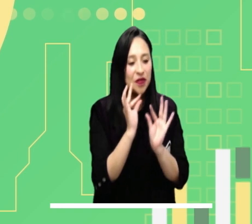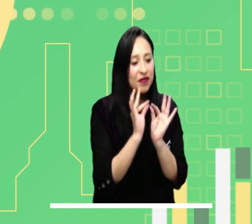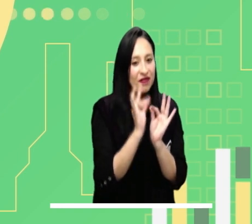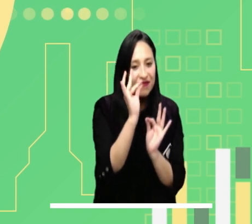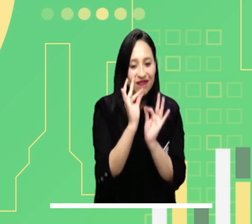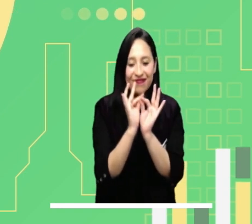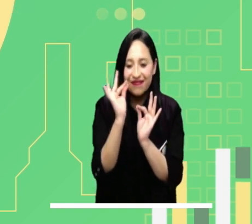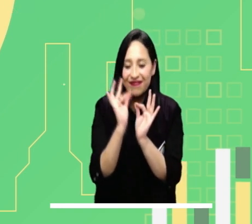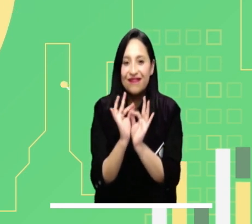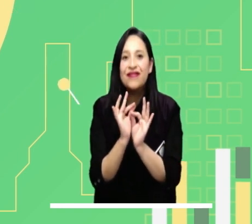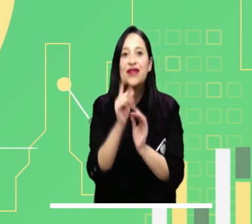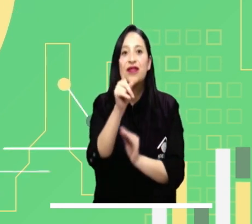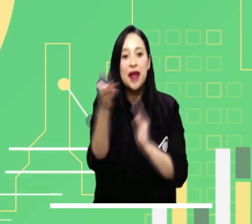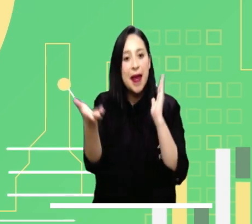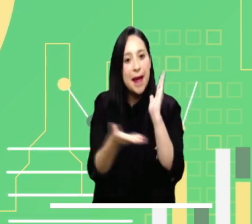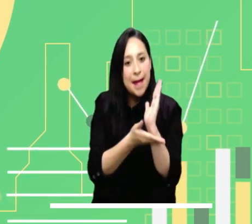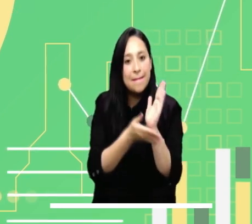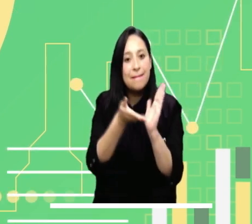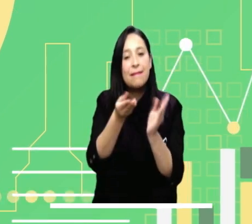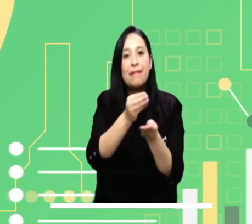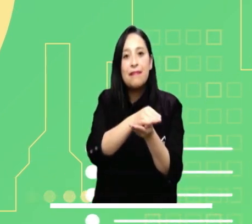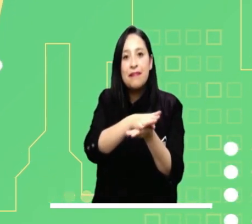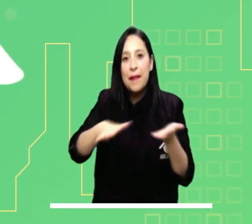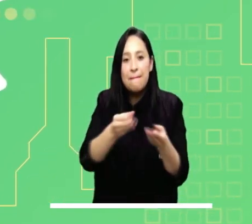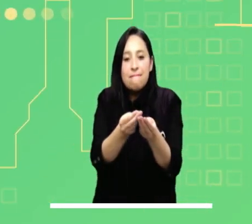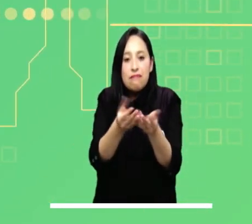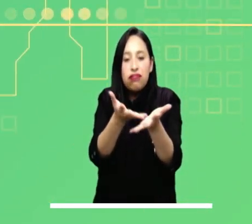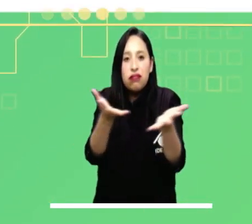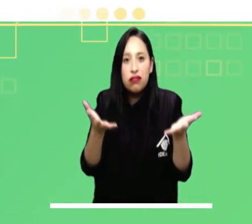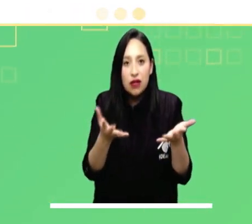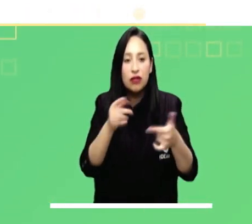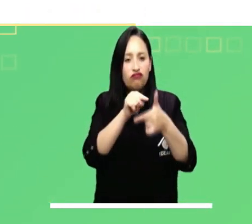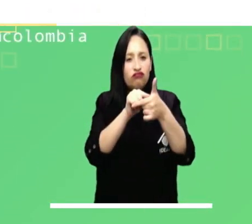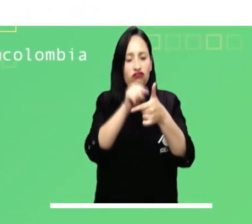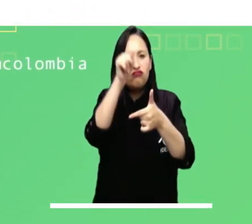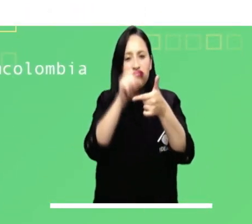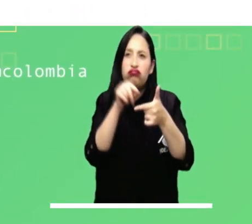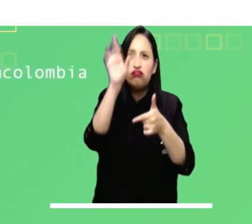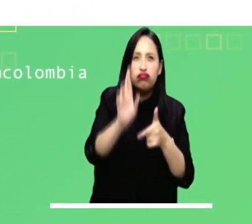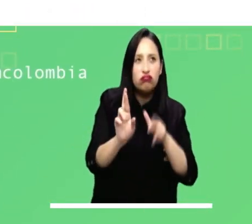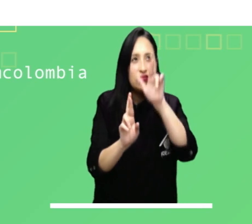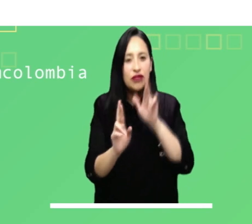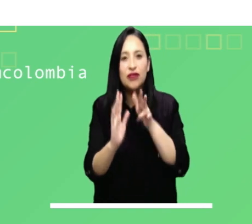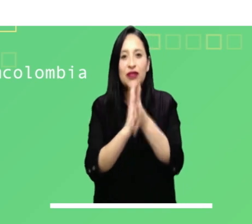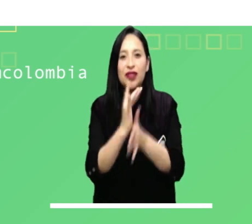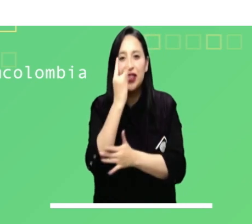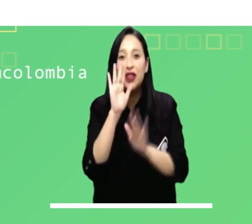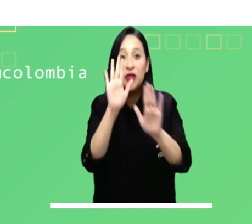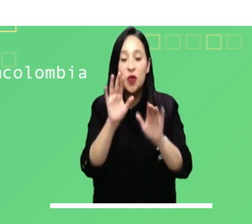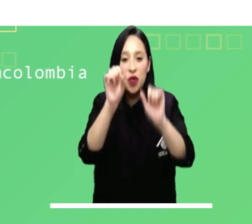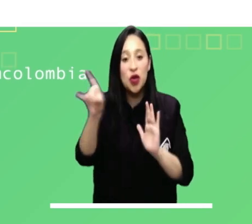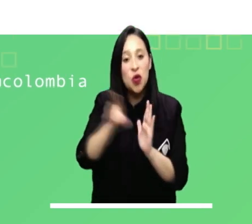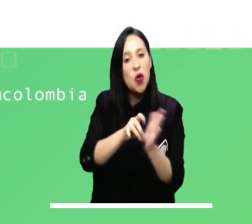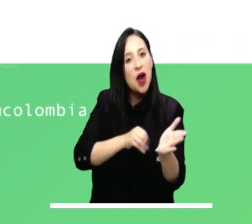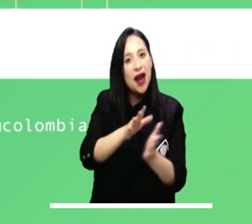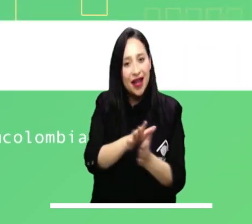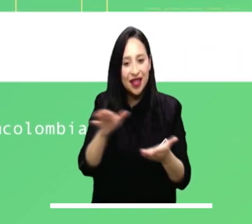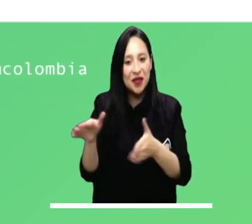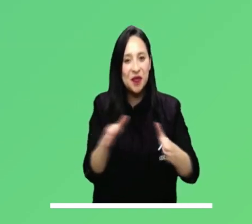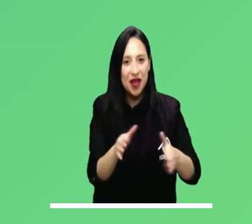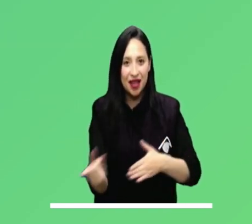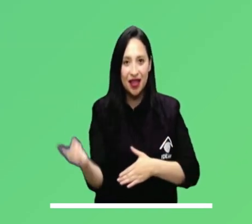Información detallada a nivel municipal, cifras de deforestación, estadísticas de rayos y otros datos de interés.